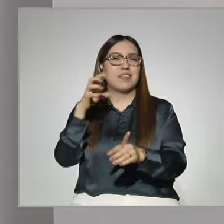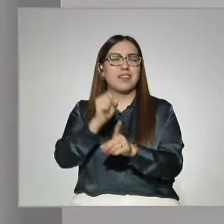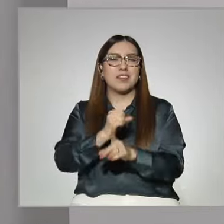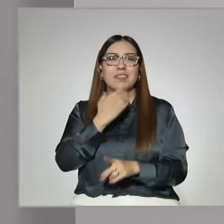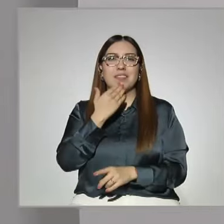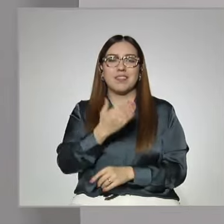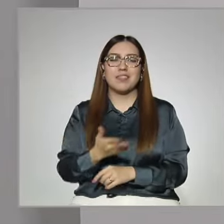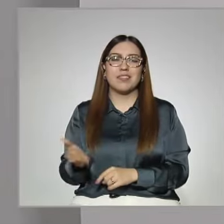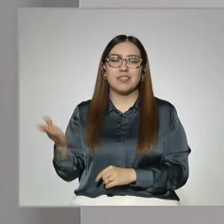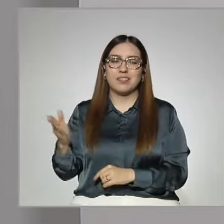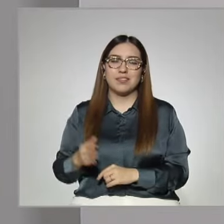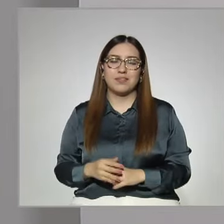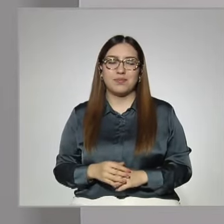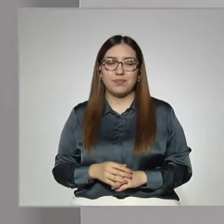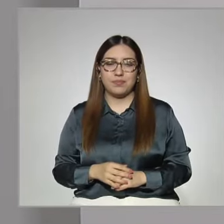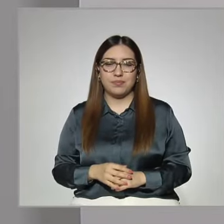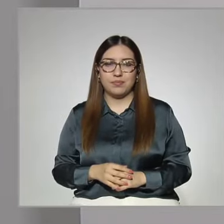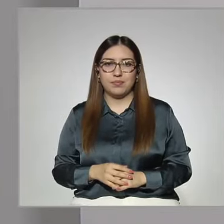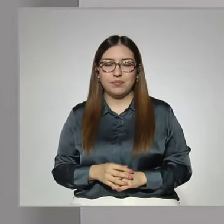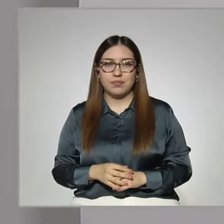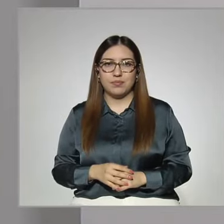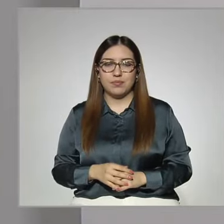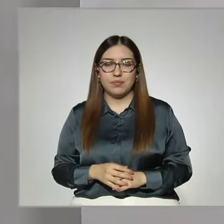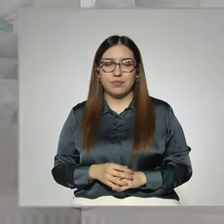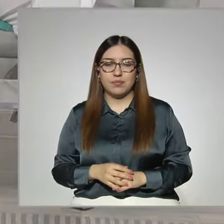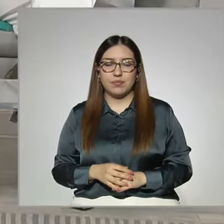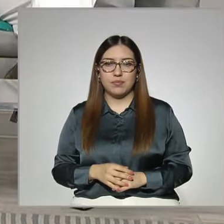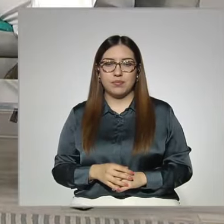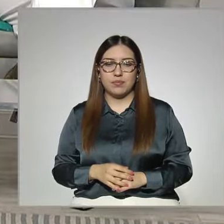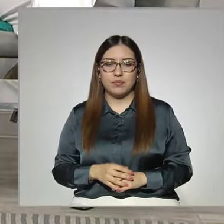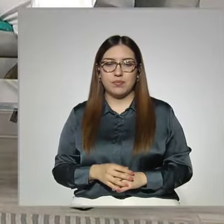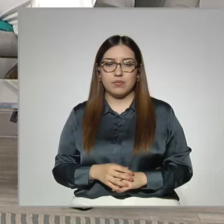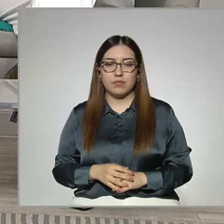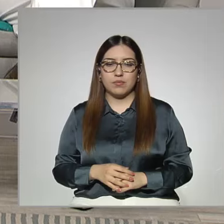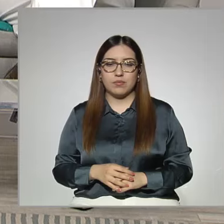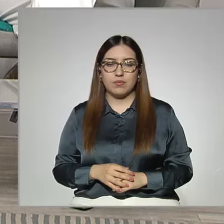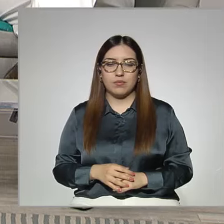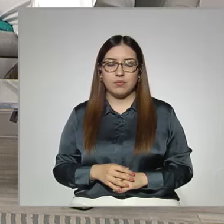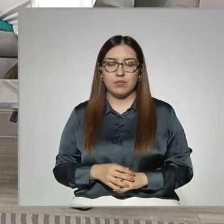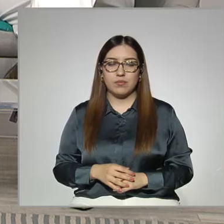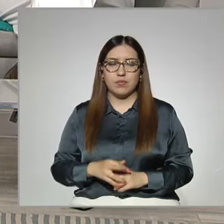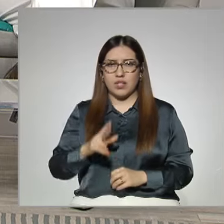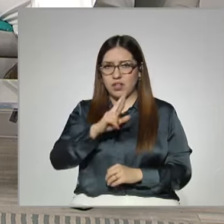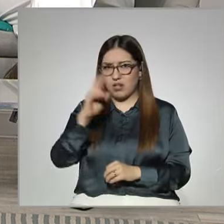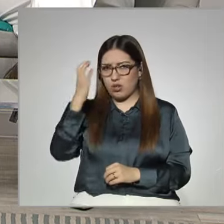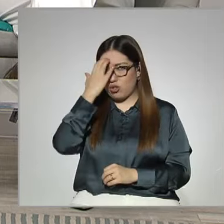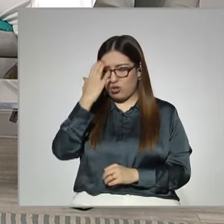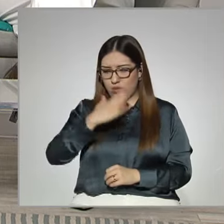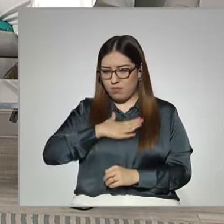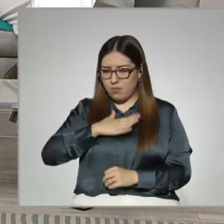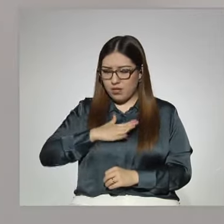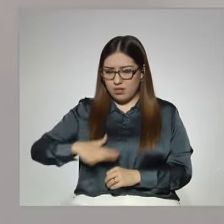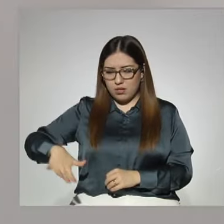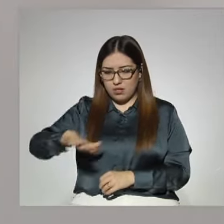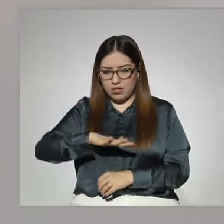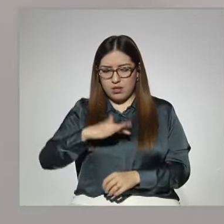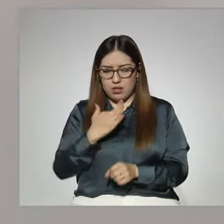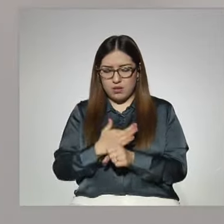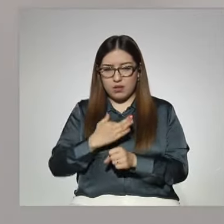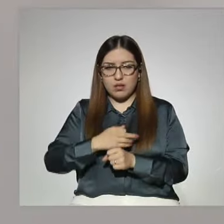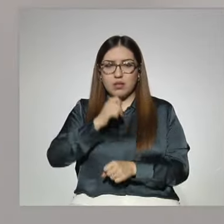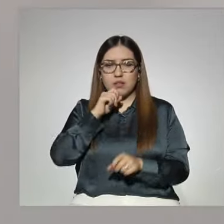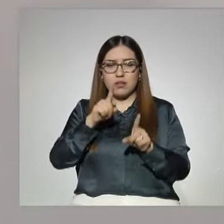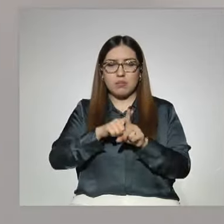de vida. Por favor, adelante. Sí, reconocer cuáles son las condiciones que tengo y encontrar la